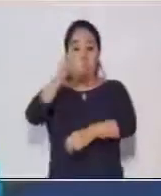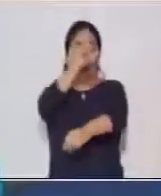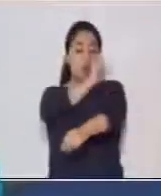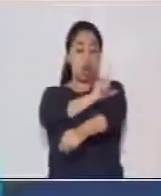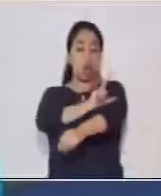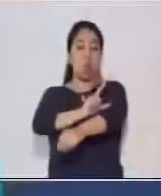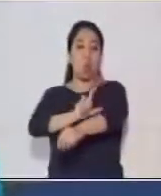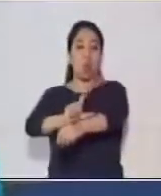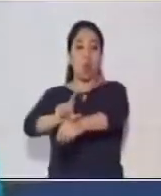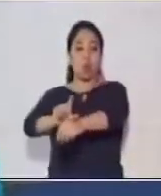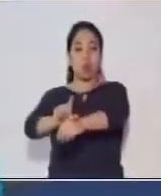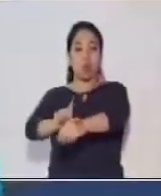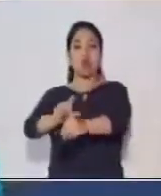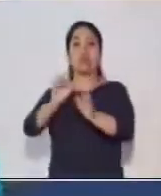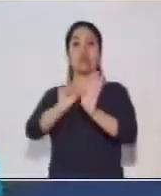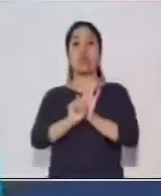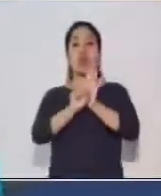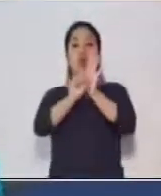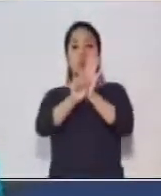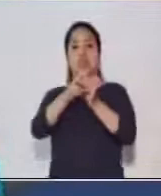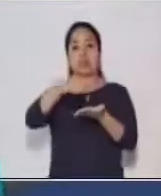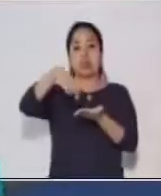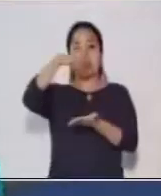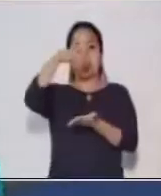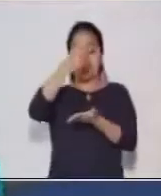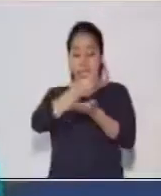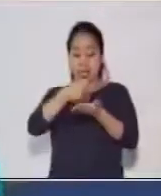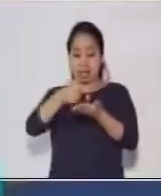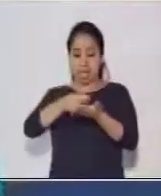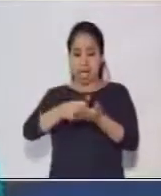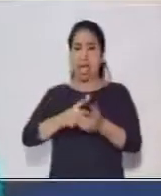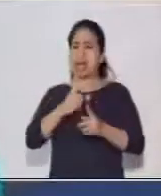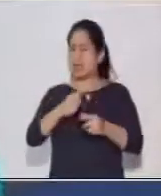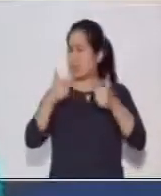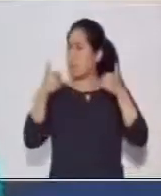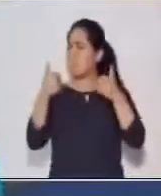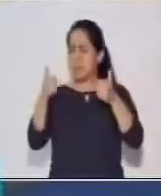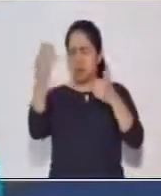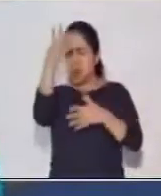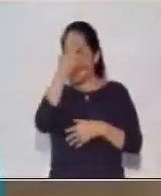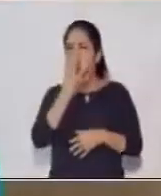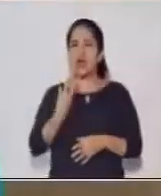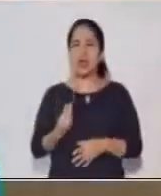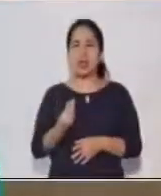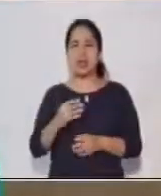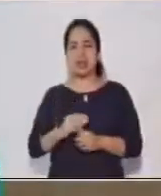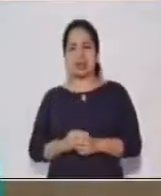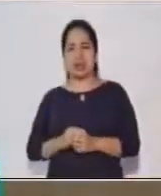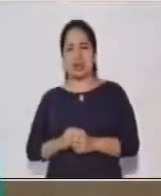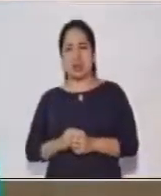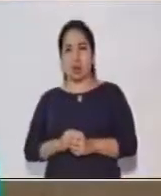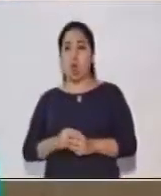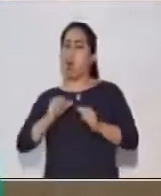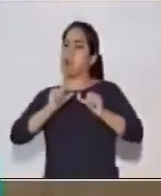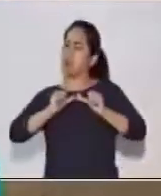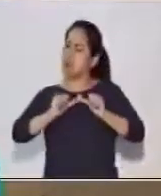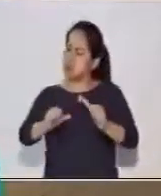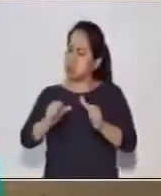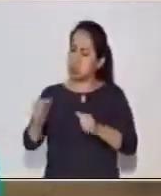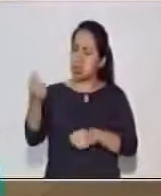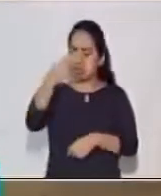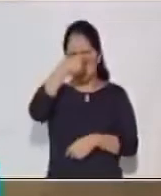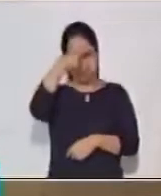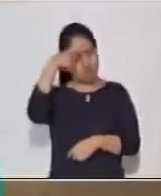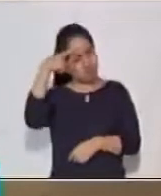sobre los símbolos patrios que has escrito está muy bonito. Sigue esmerándote así,